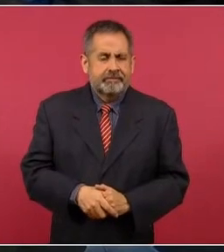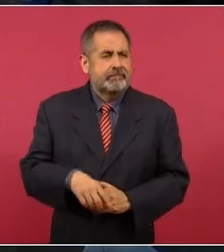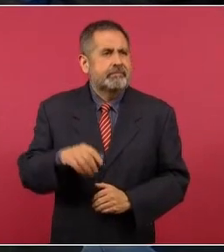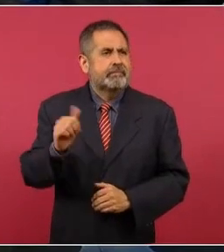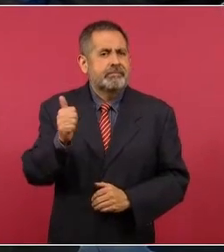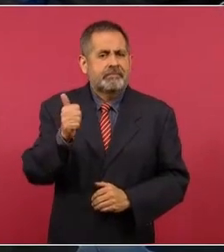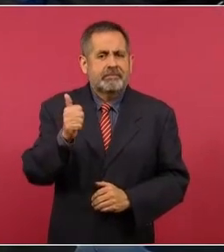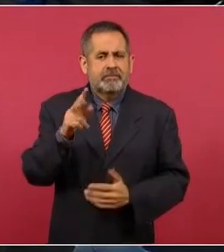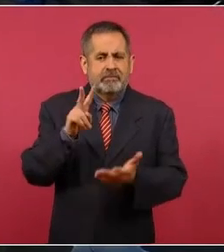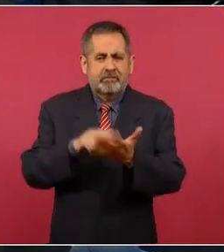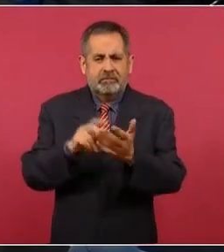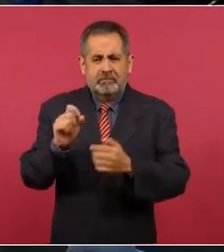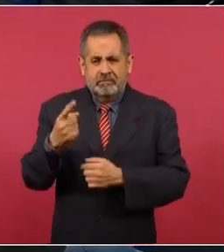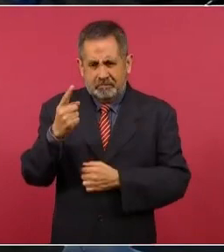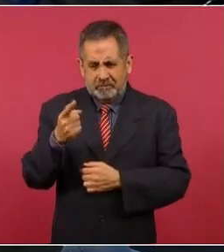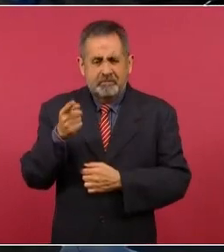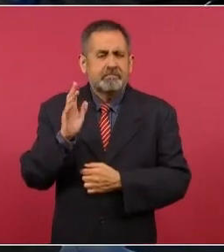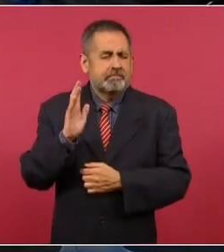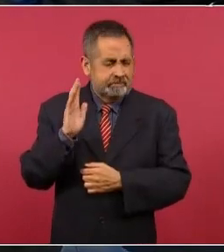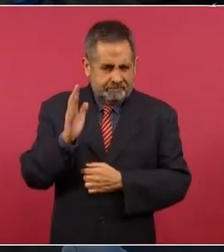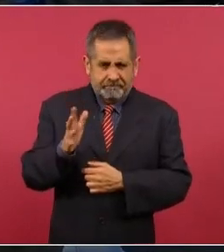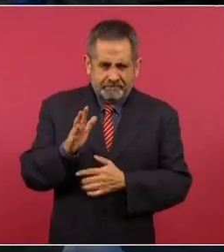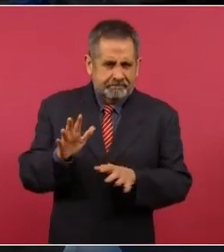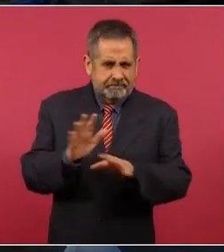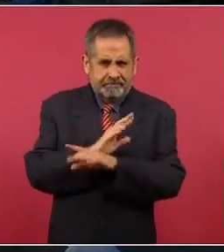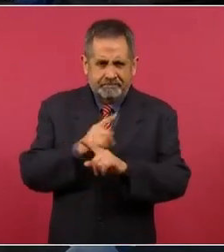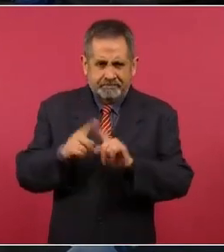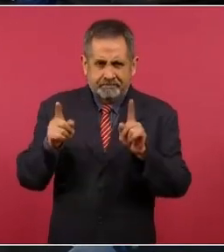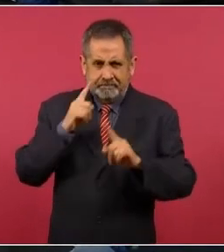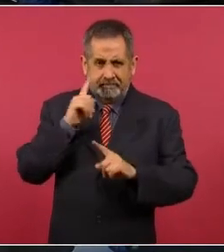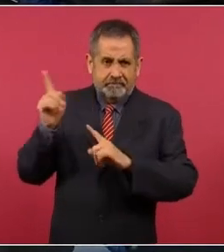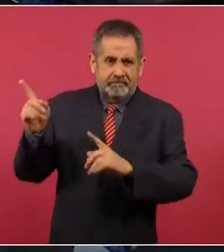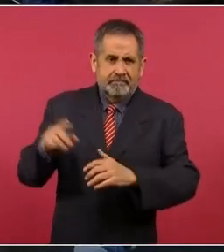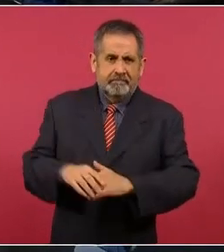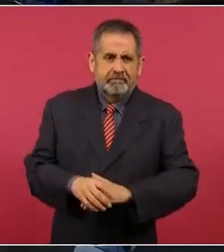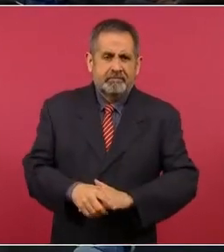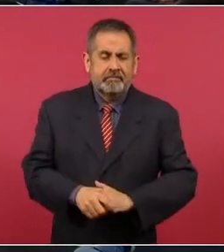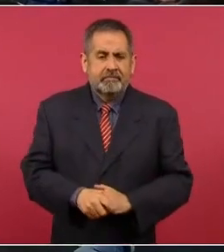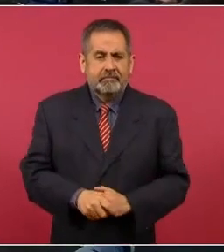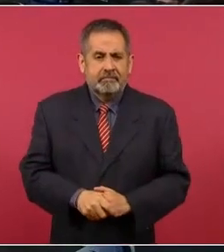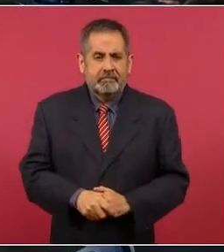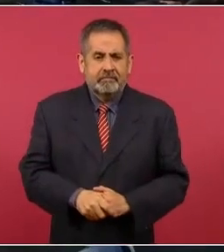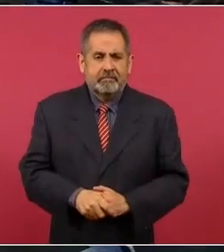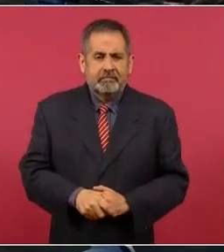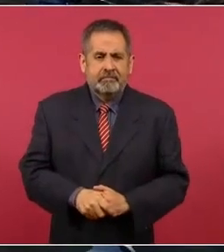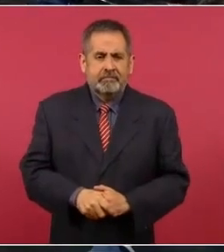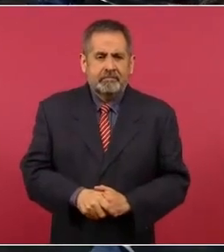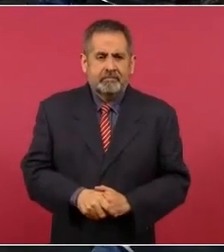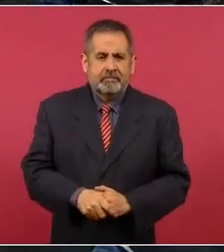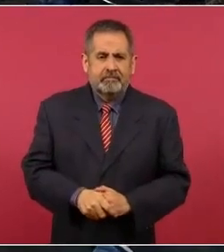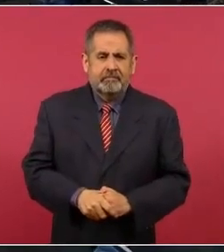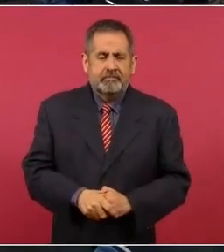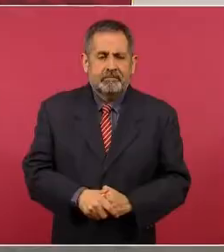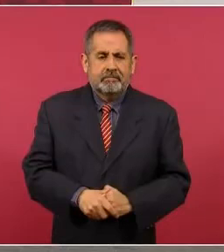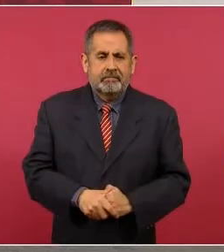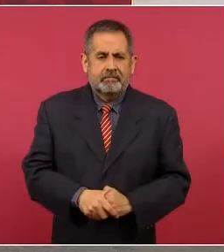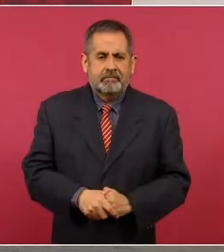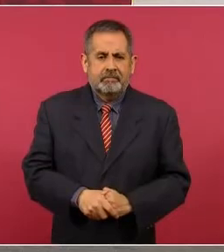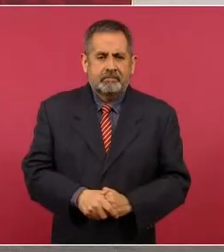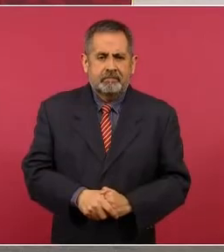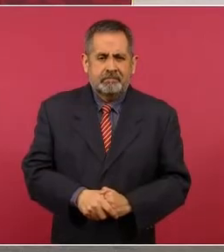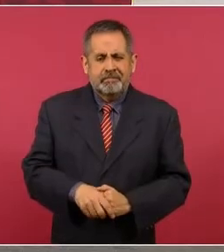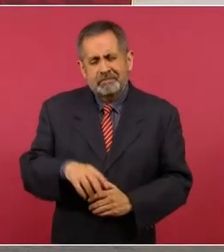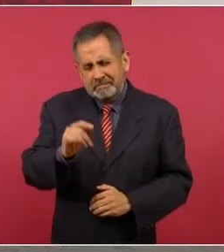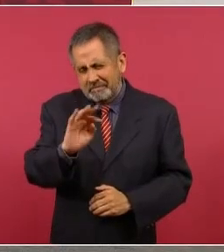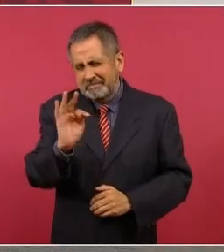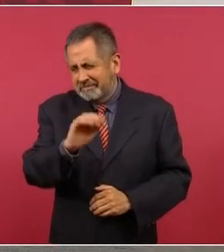del 2021, ya las cosas están así. ¿Se una cifra histórica en los presuntos en un Sí,